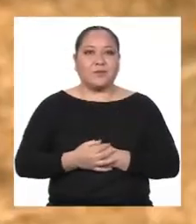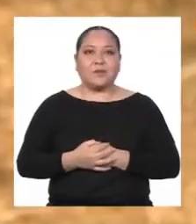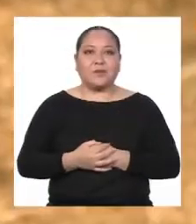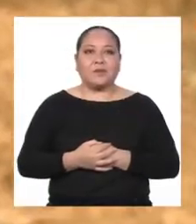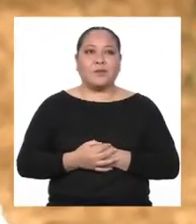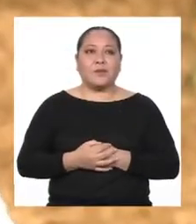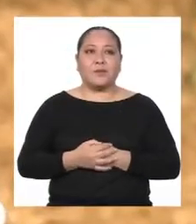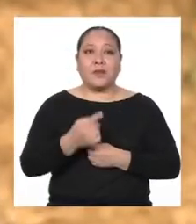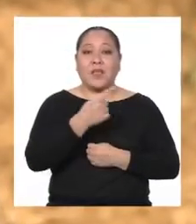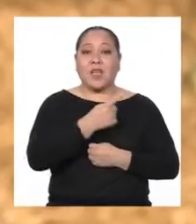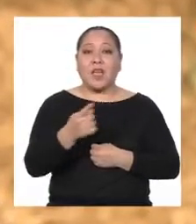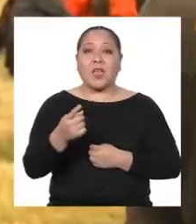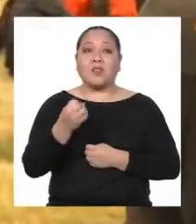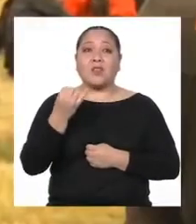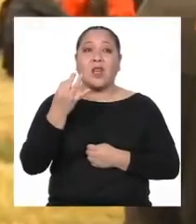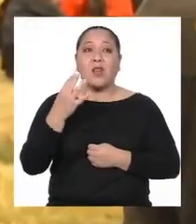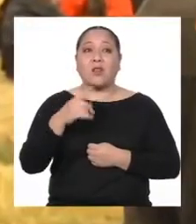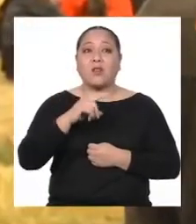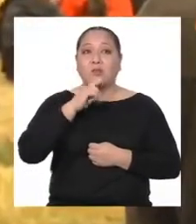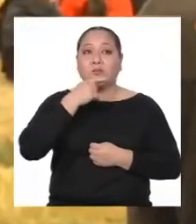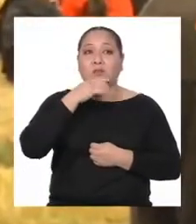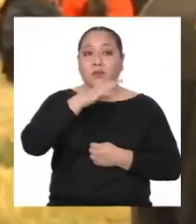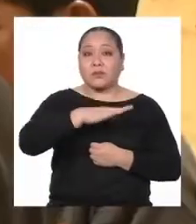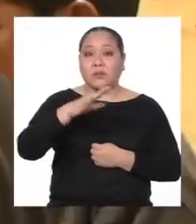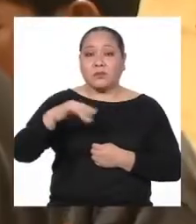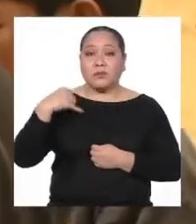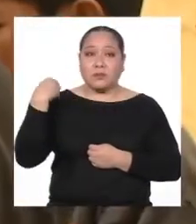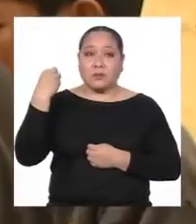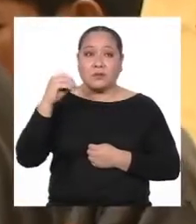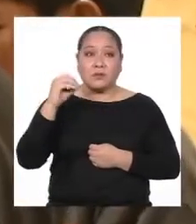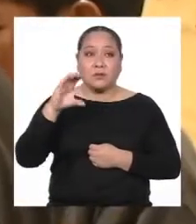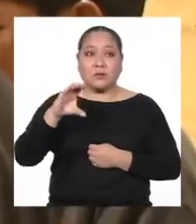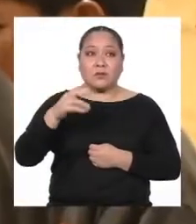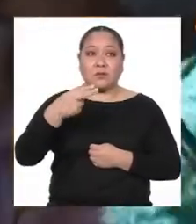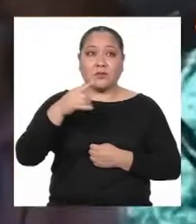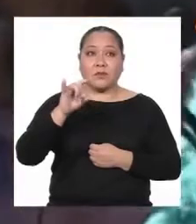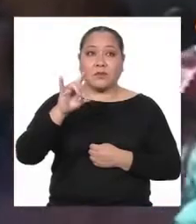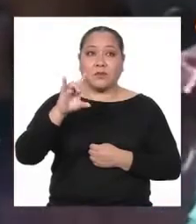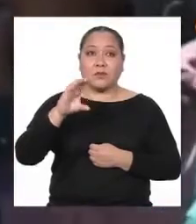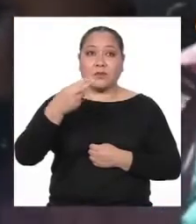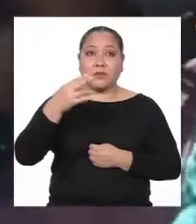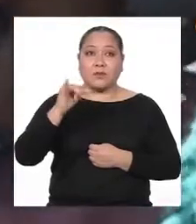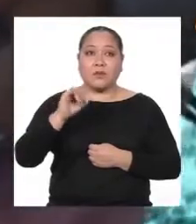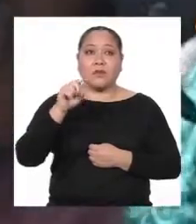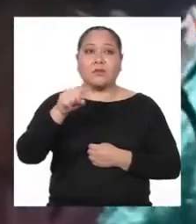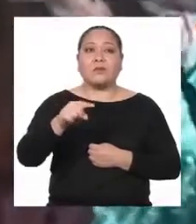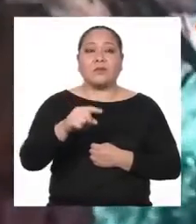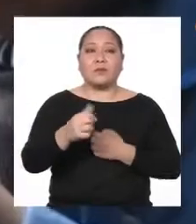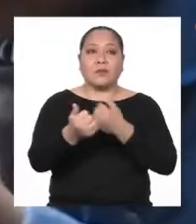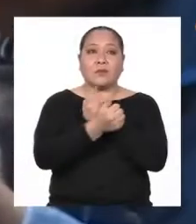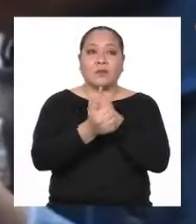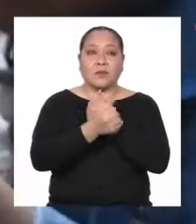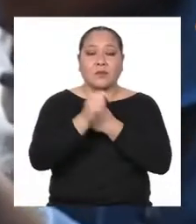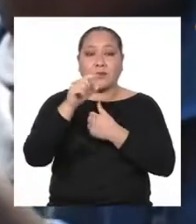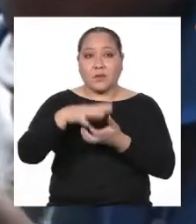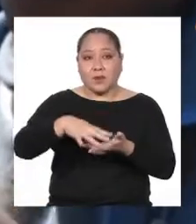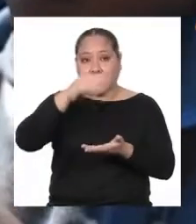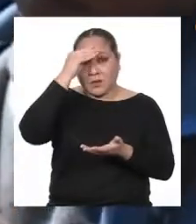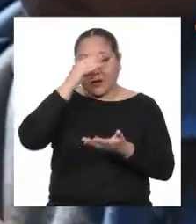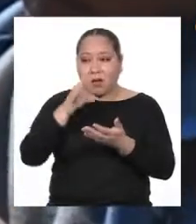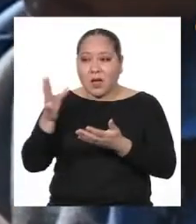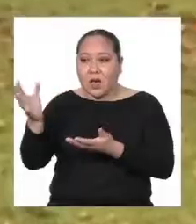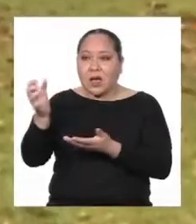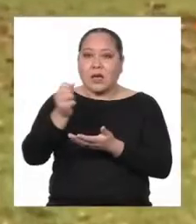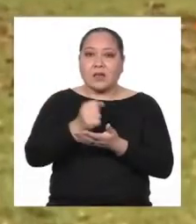Ellos son algunos de las niñas Niños y adolescentes de Chuschi en la región Ayacucho Ellos aprendieron a recuperar las